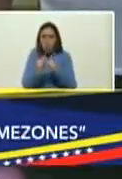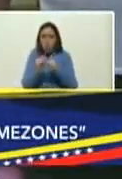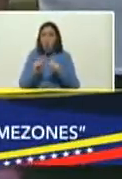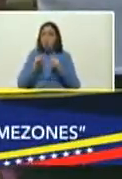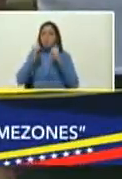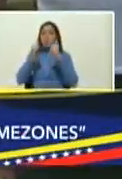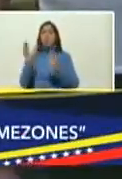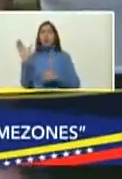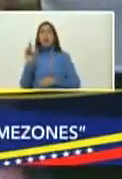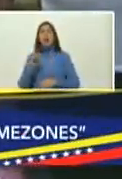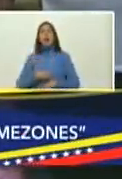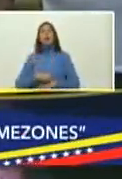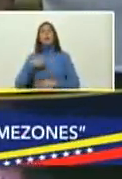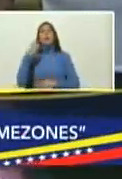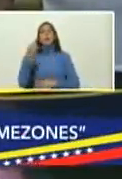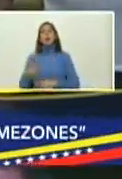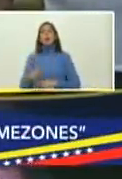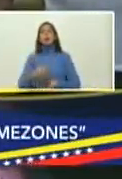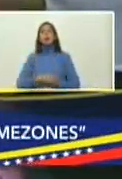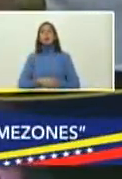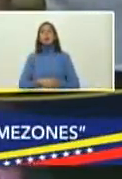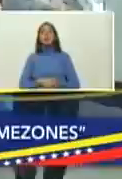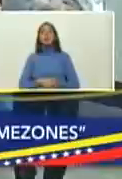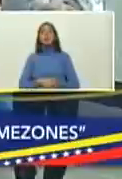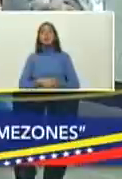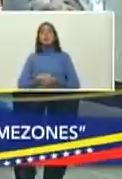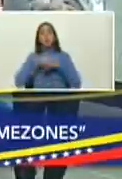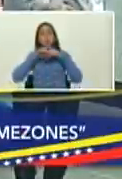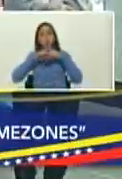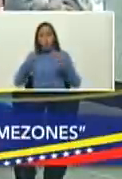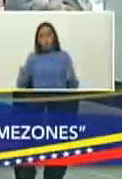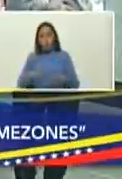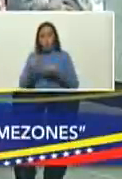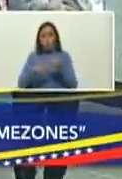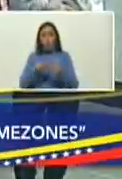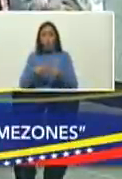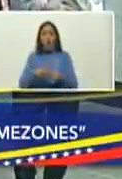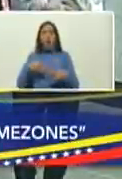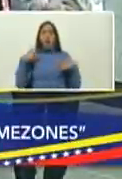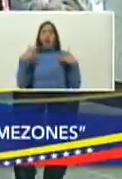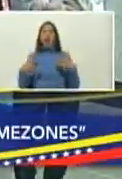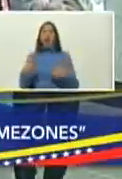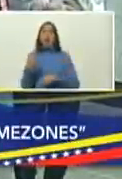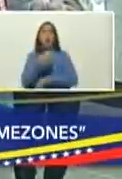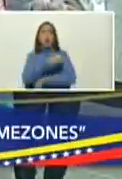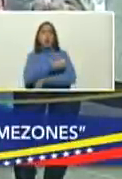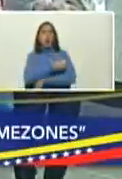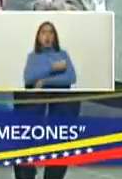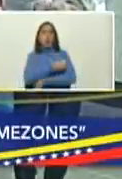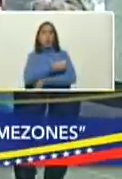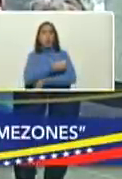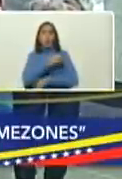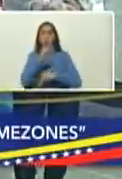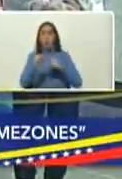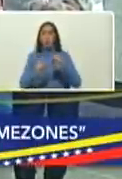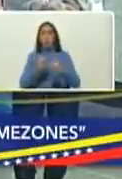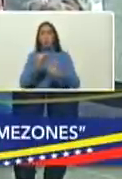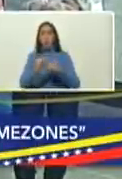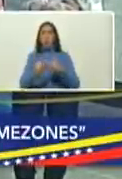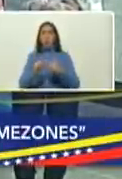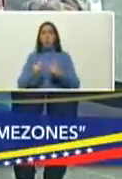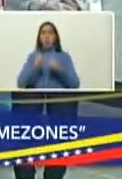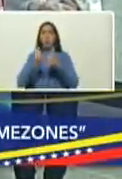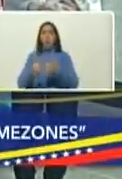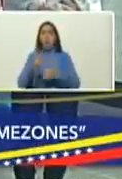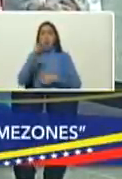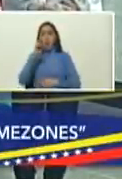dispuesta y vamos a emprender con mucha alegría la vacunación de esta población tan